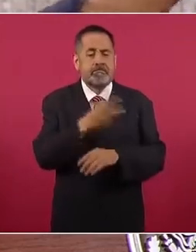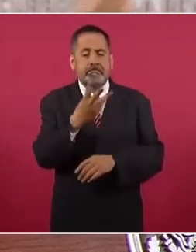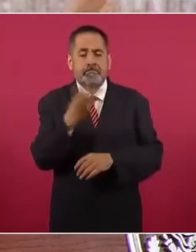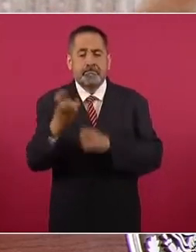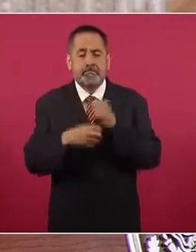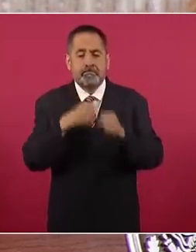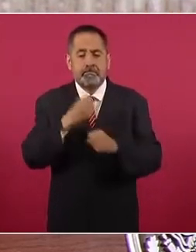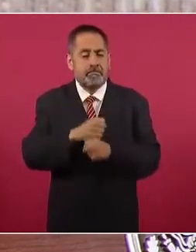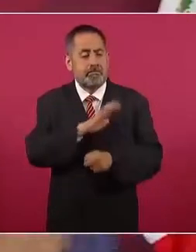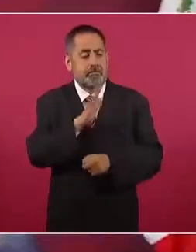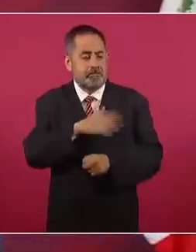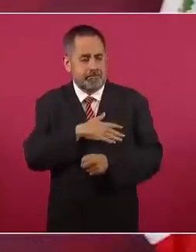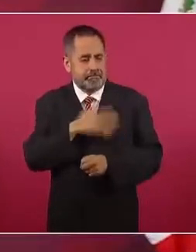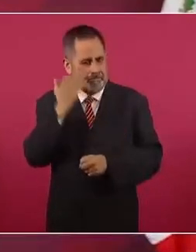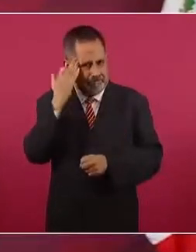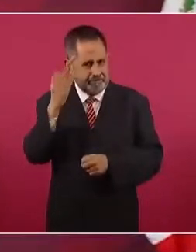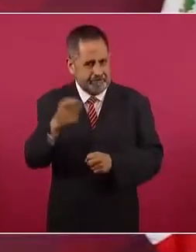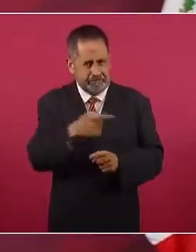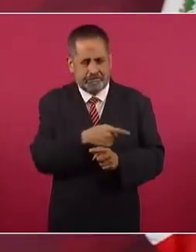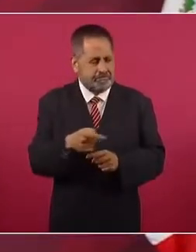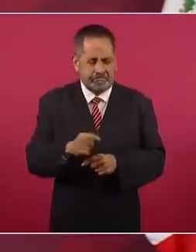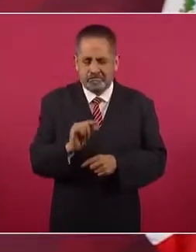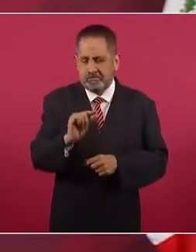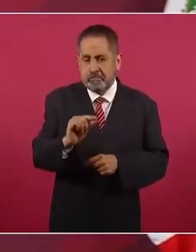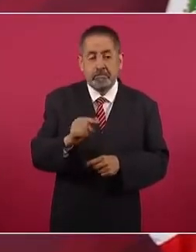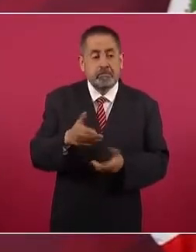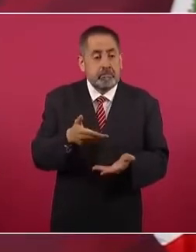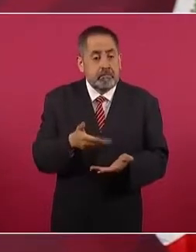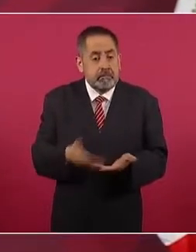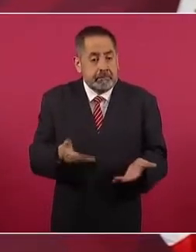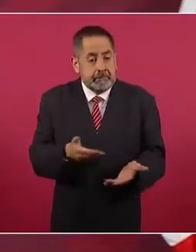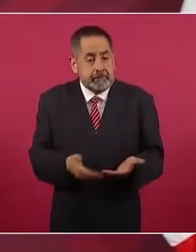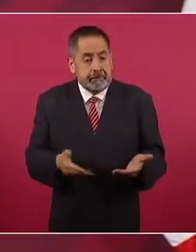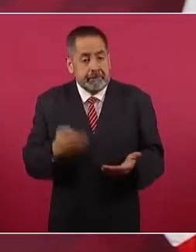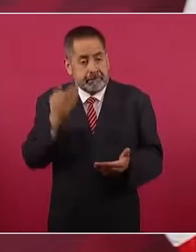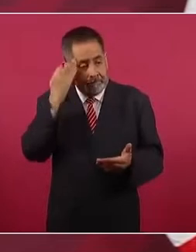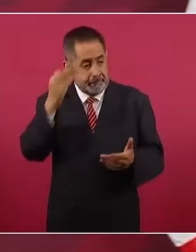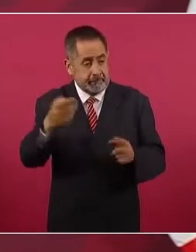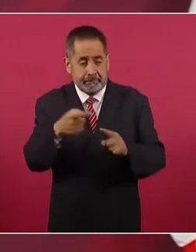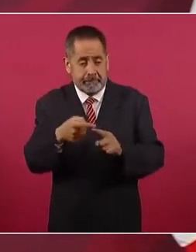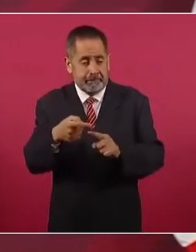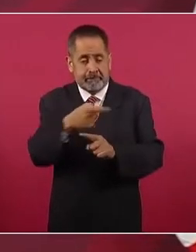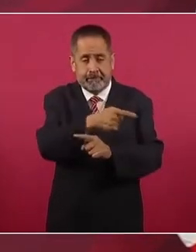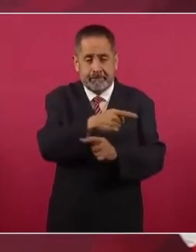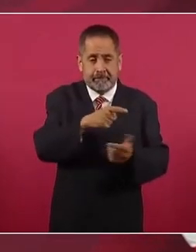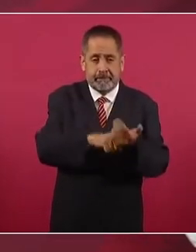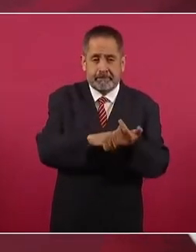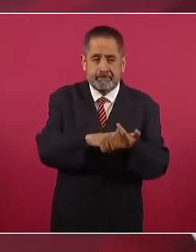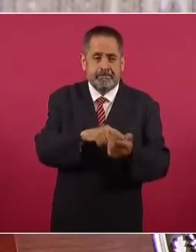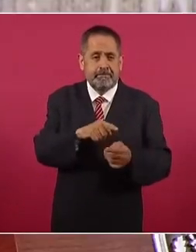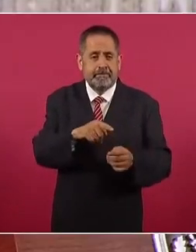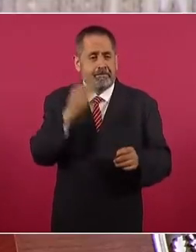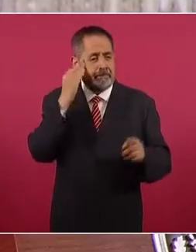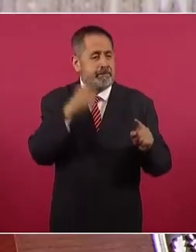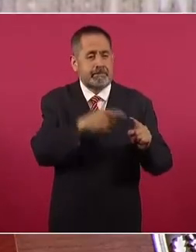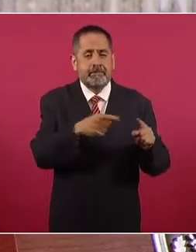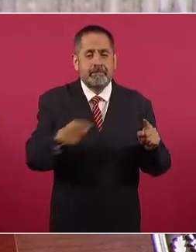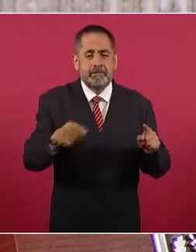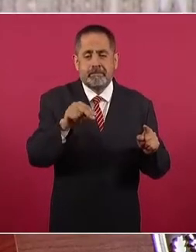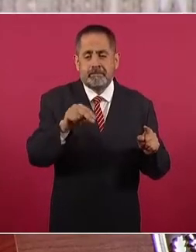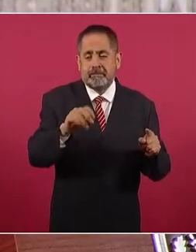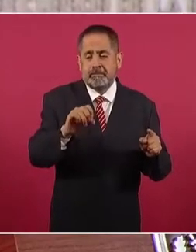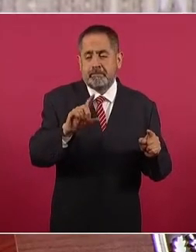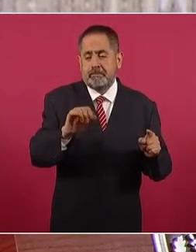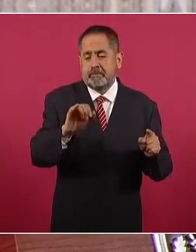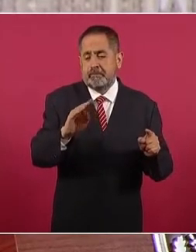dominación colonial, cómo se saqueó a nuestro país en el periodo